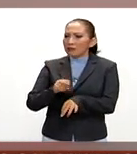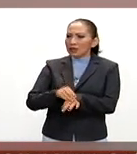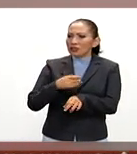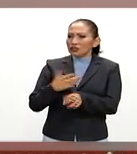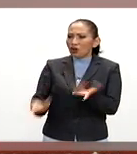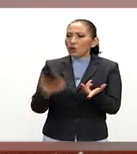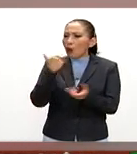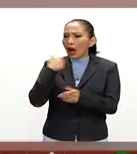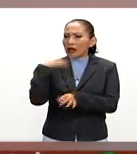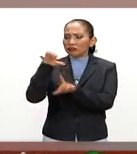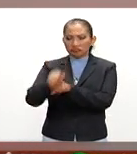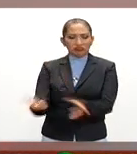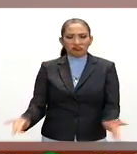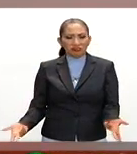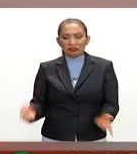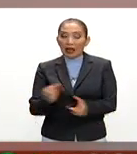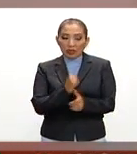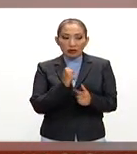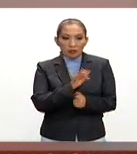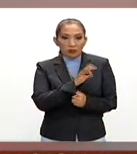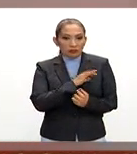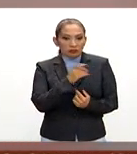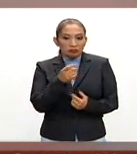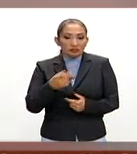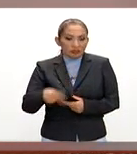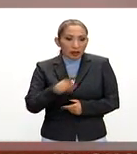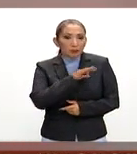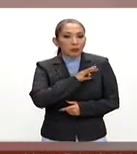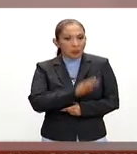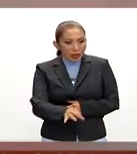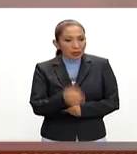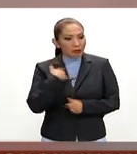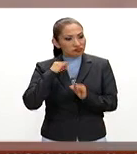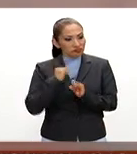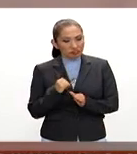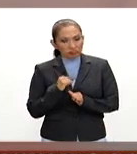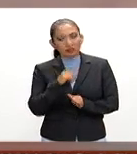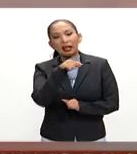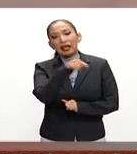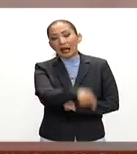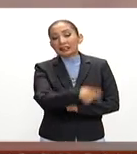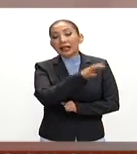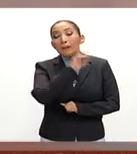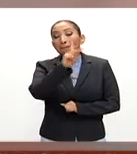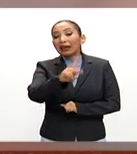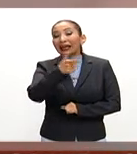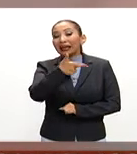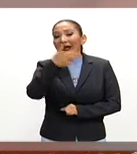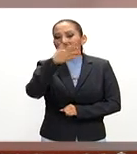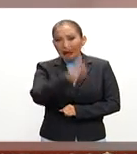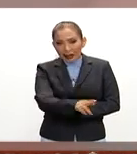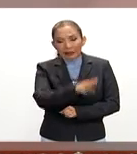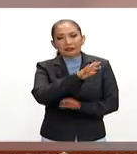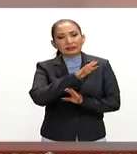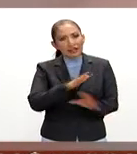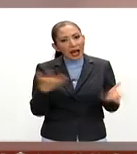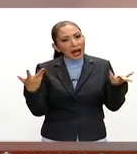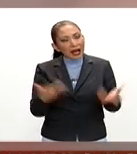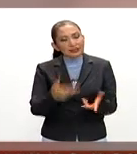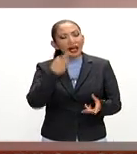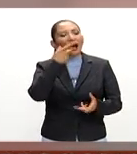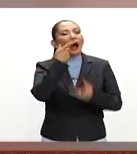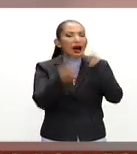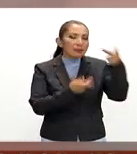Y a partir de ello es cuando entonces puede actuar la autoridad. En eso está la PGR y se han hecho varios